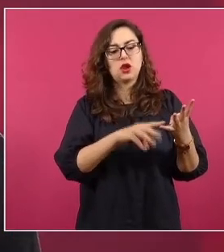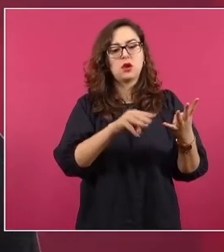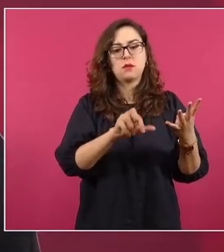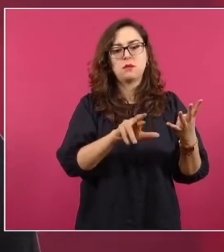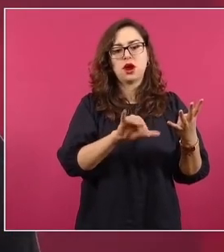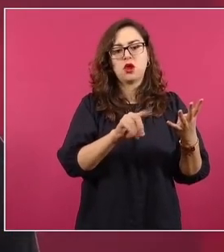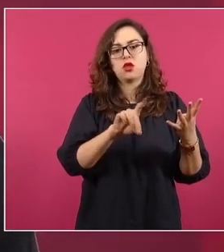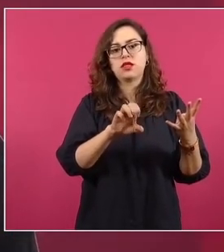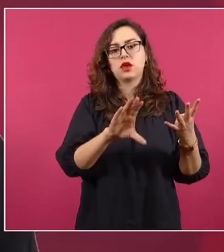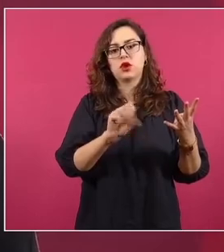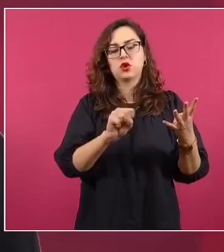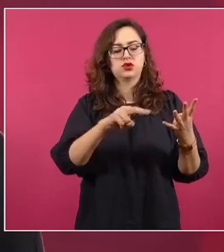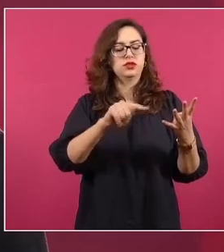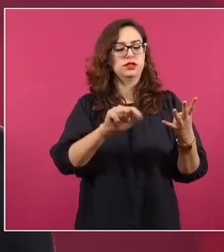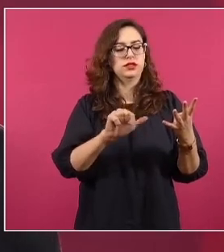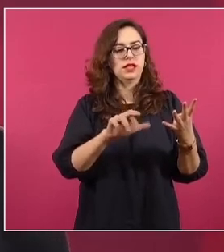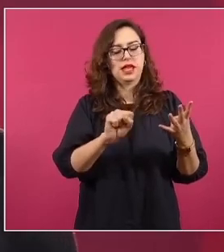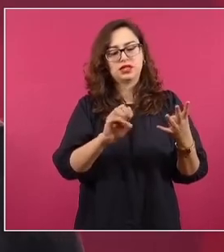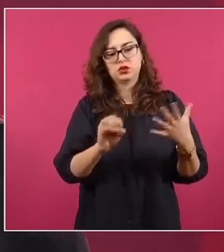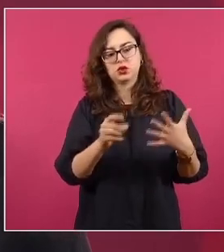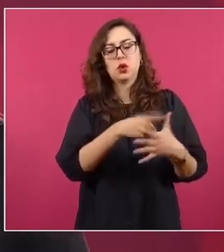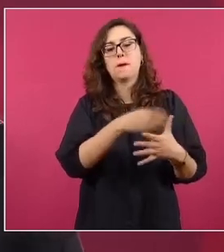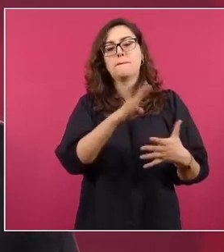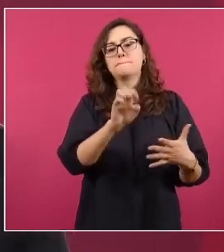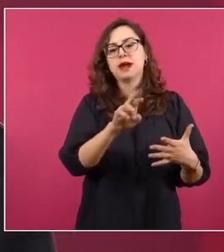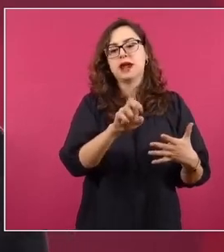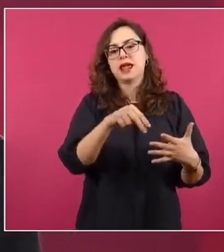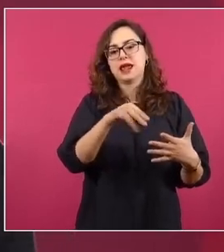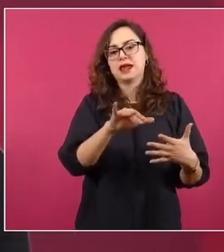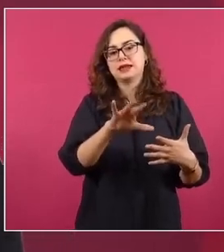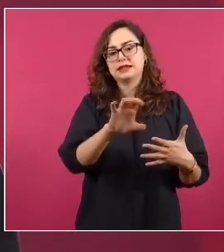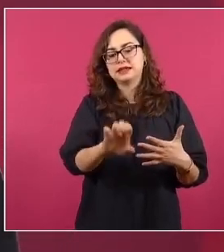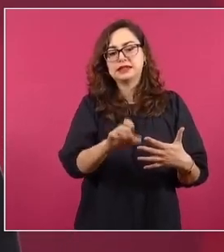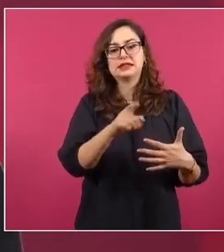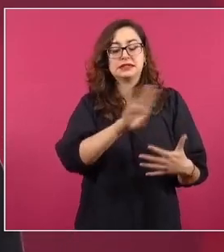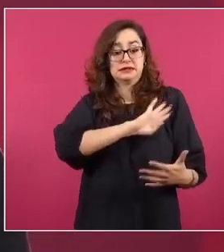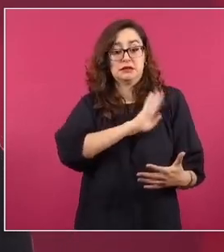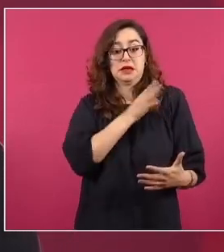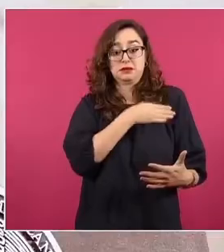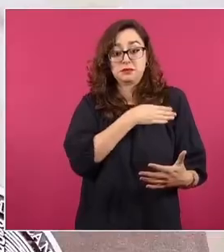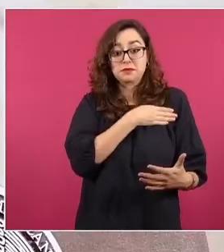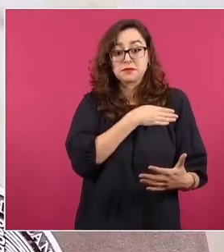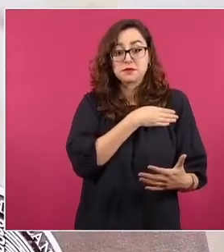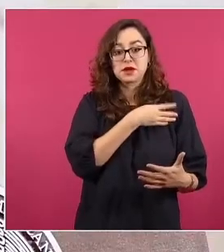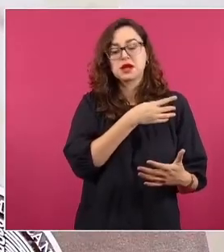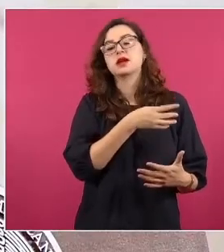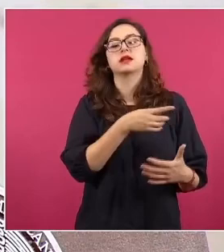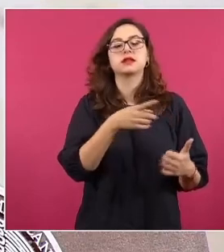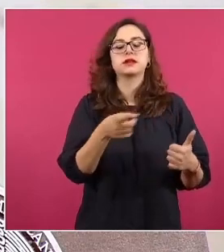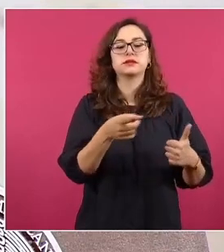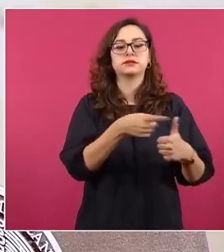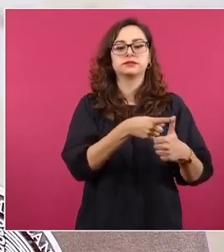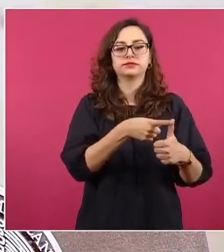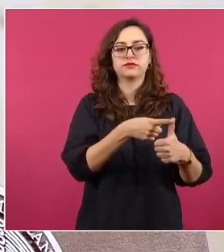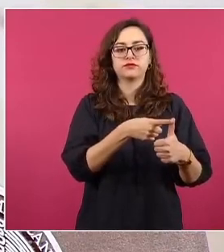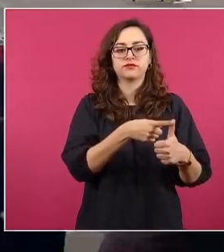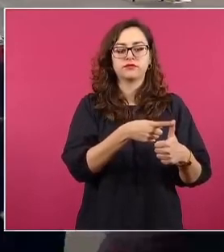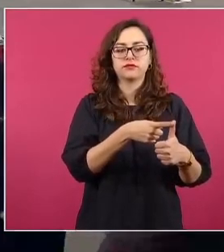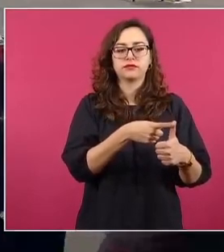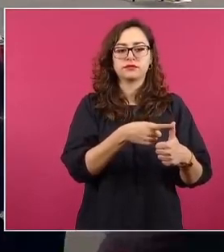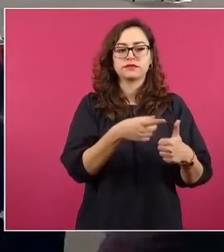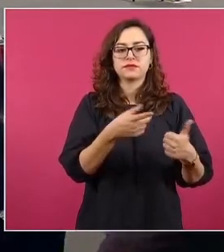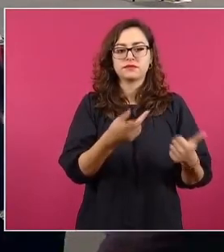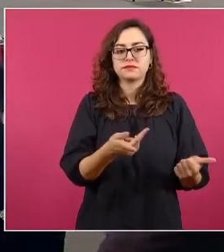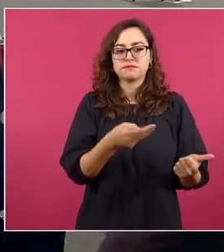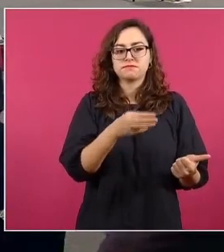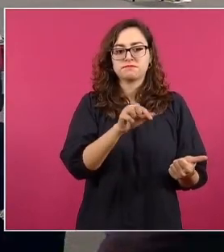Constanzo, Berenice Aguilar, de la Universidad Complutense de Madrid, España y activista aprobida, Marietto